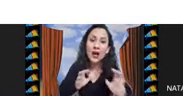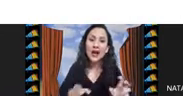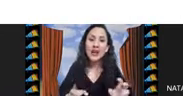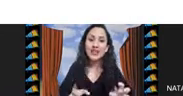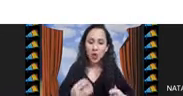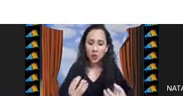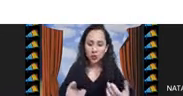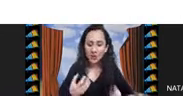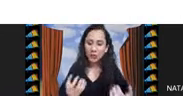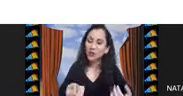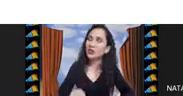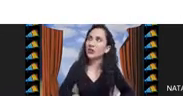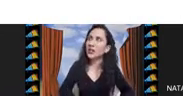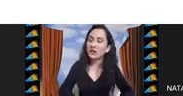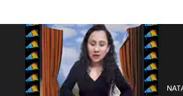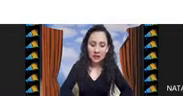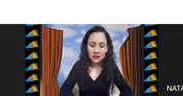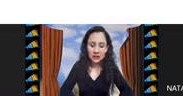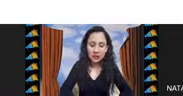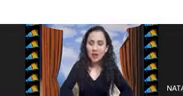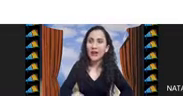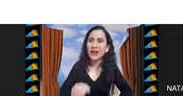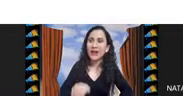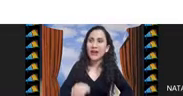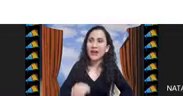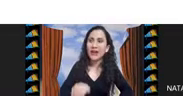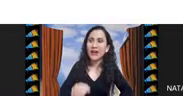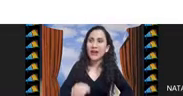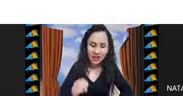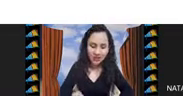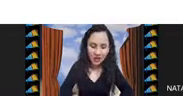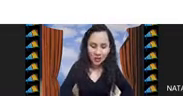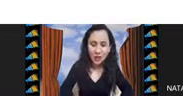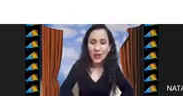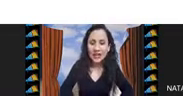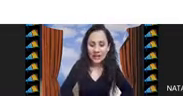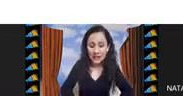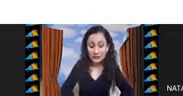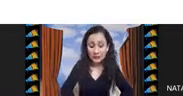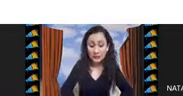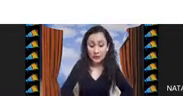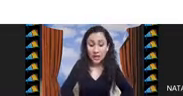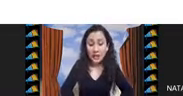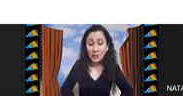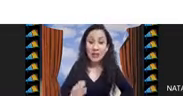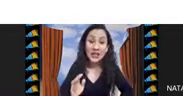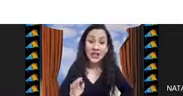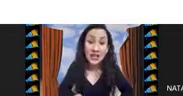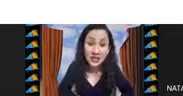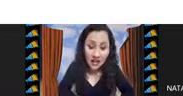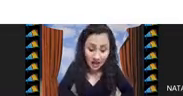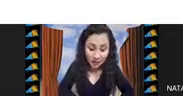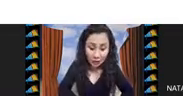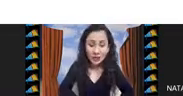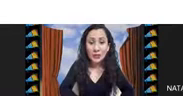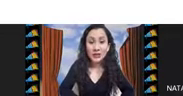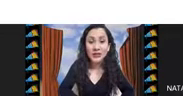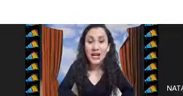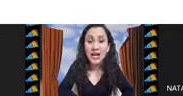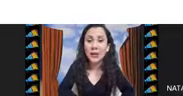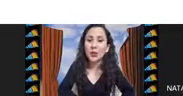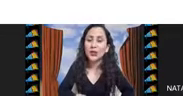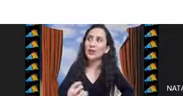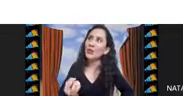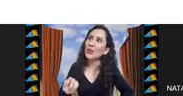después como sabemos en todas en toda la parte que tiene que ver con minería de datos